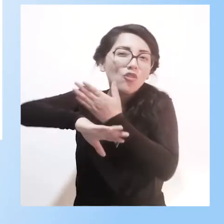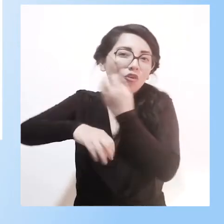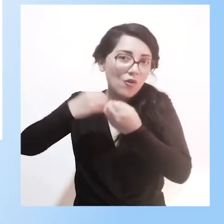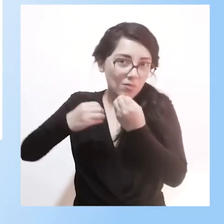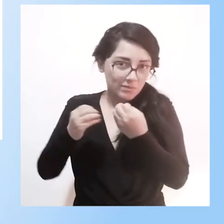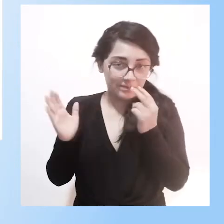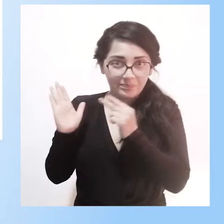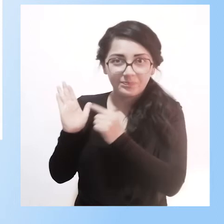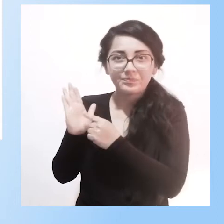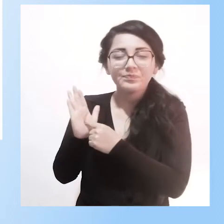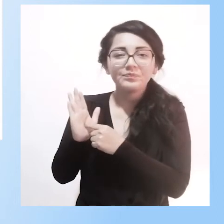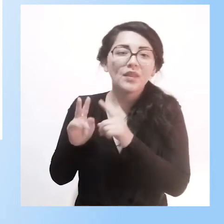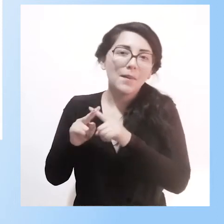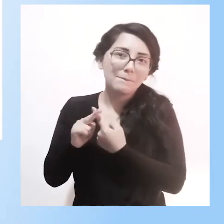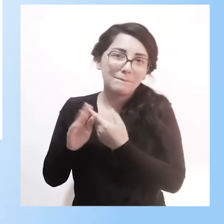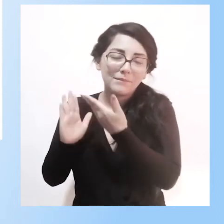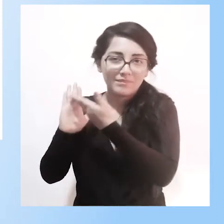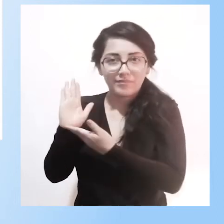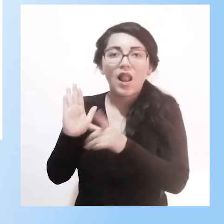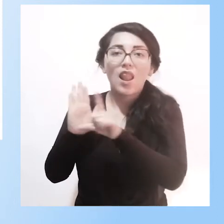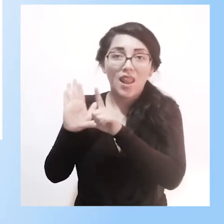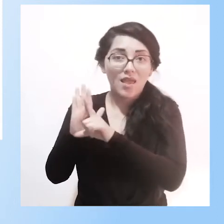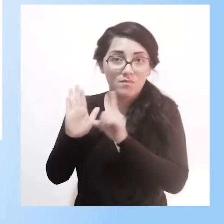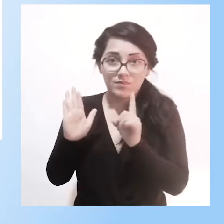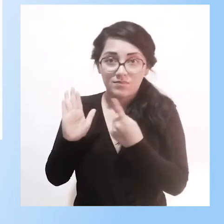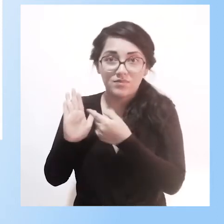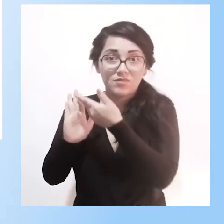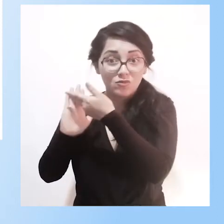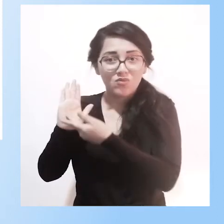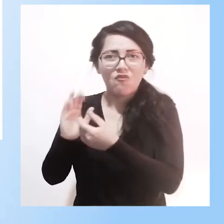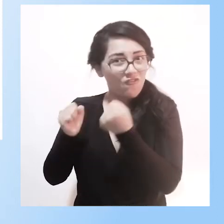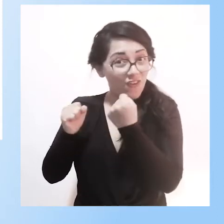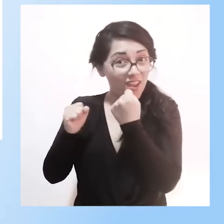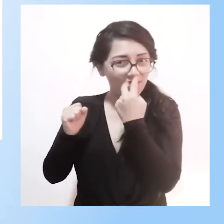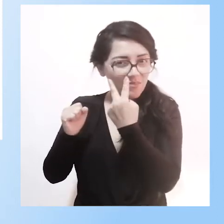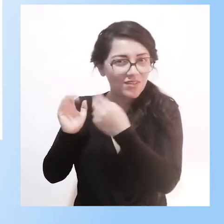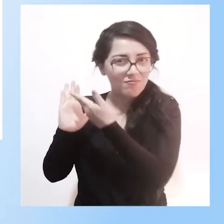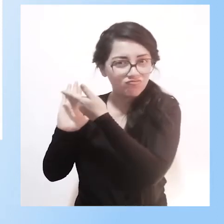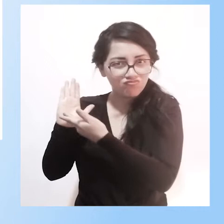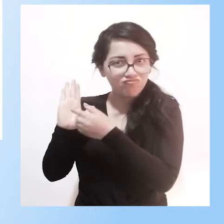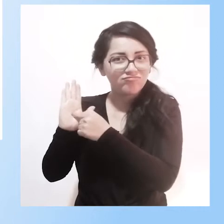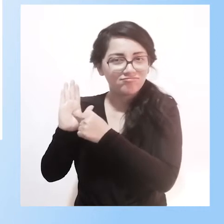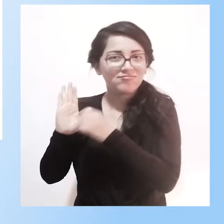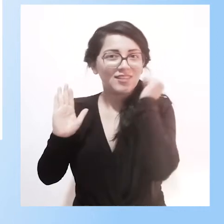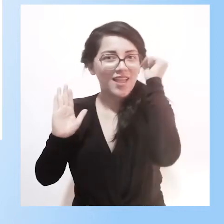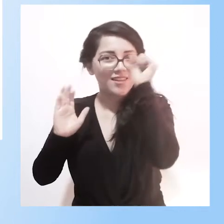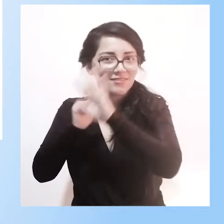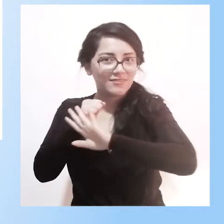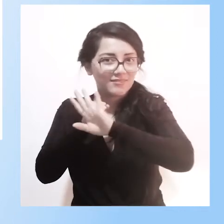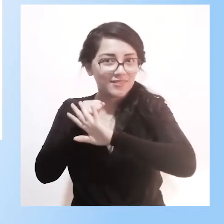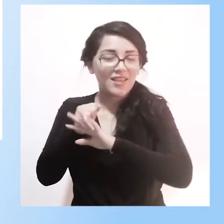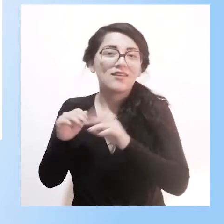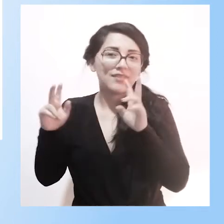Primero, empezar por nuestro marco legal, que es realmente un marco legal muy potente, garante de los derechos, entre ellos de educación